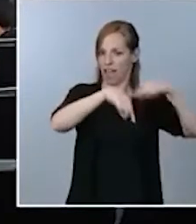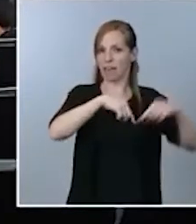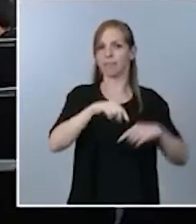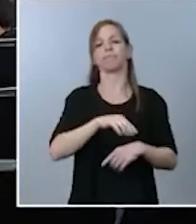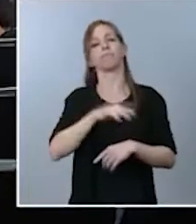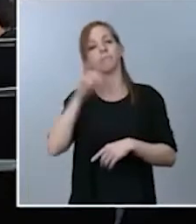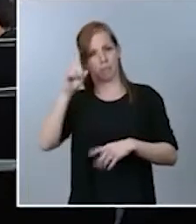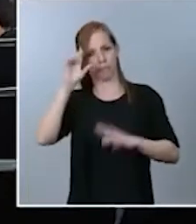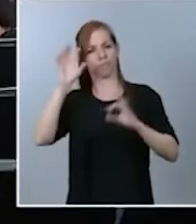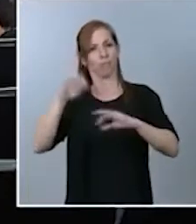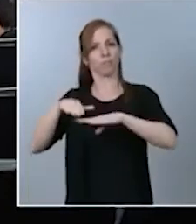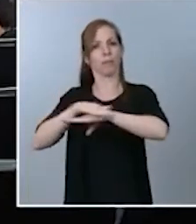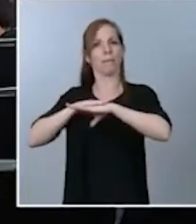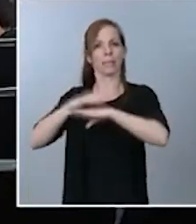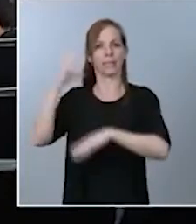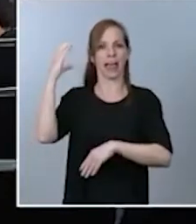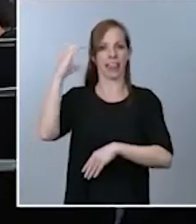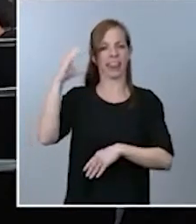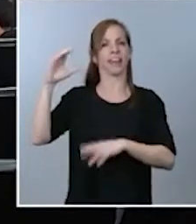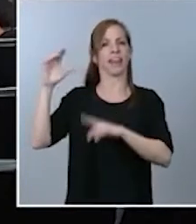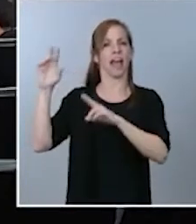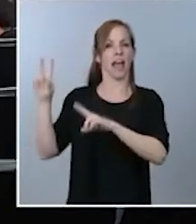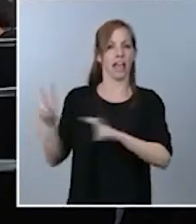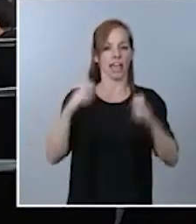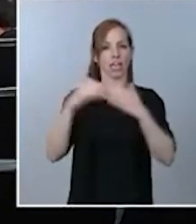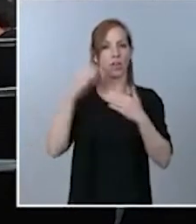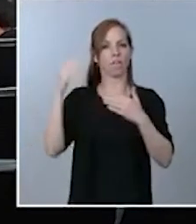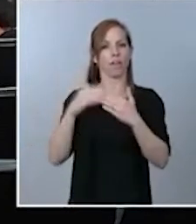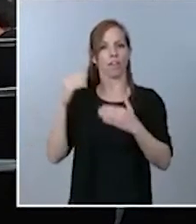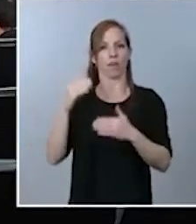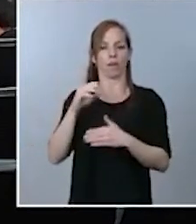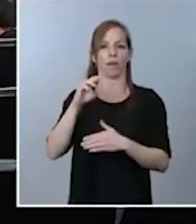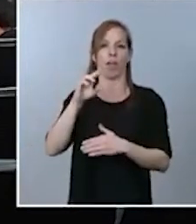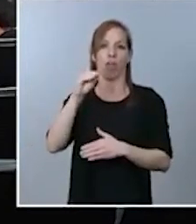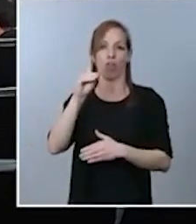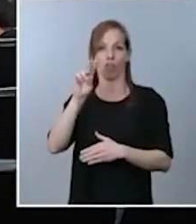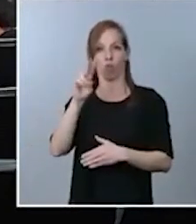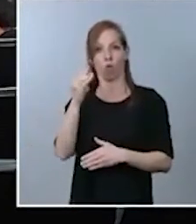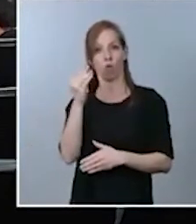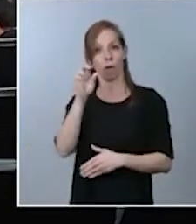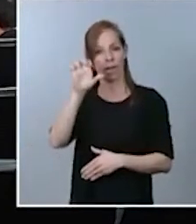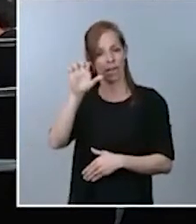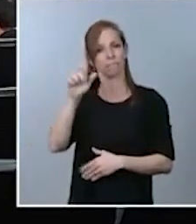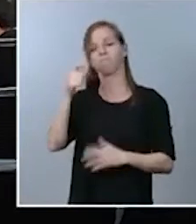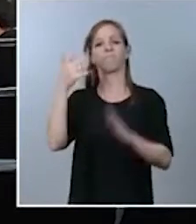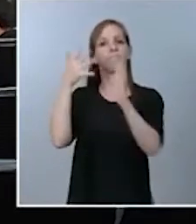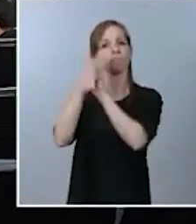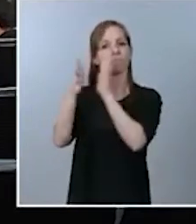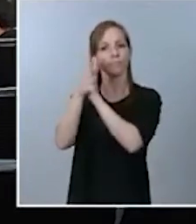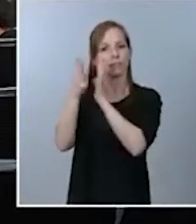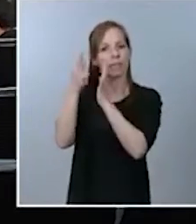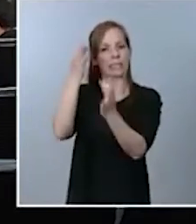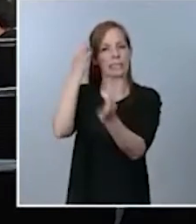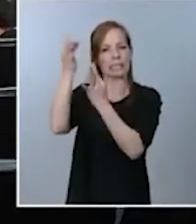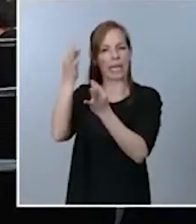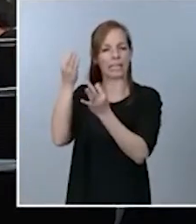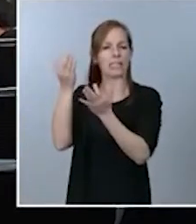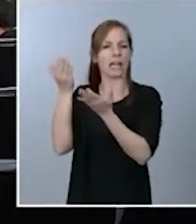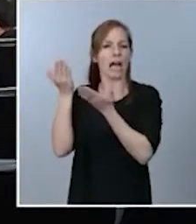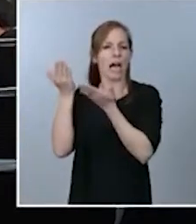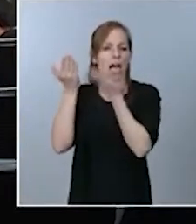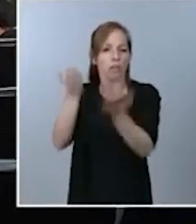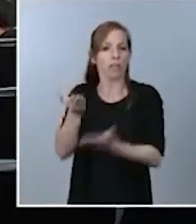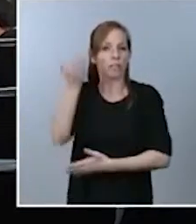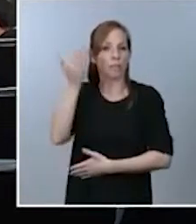Ciencia e Innovación, Pedro Duque, que les dará los detalles de importantes ayudas que se vinculan al plan de choque para la